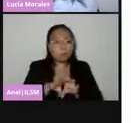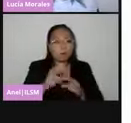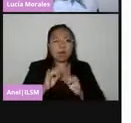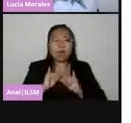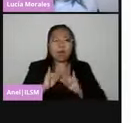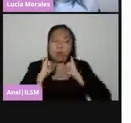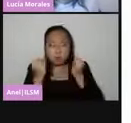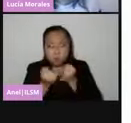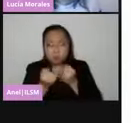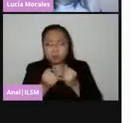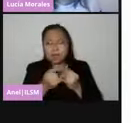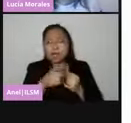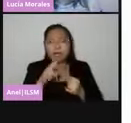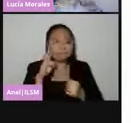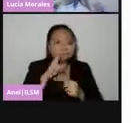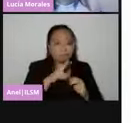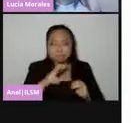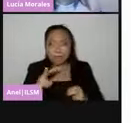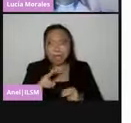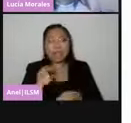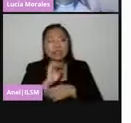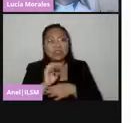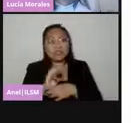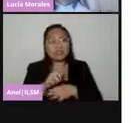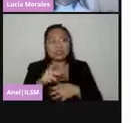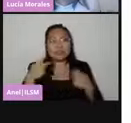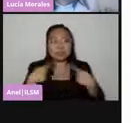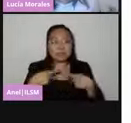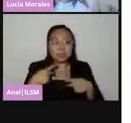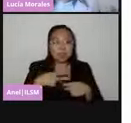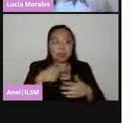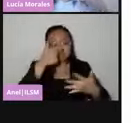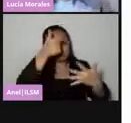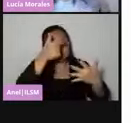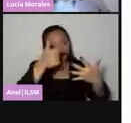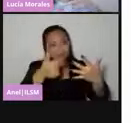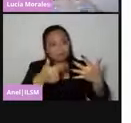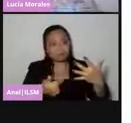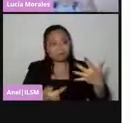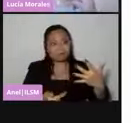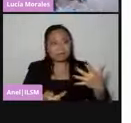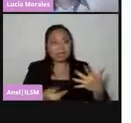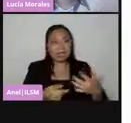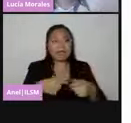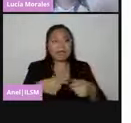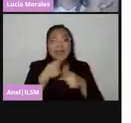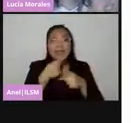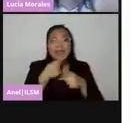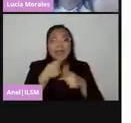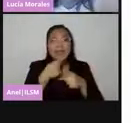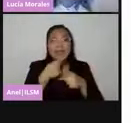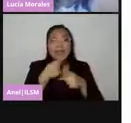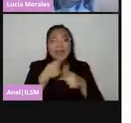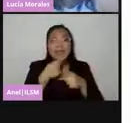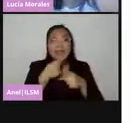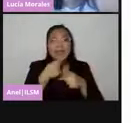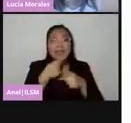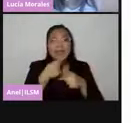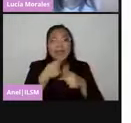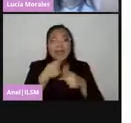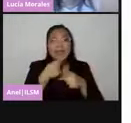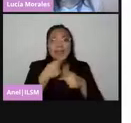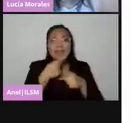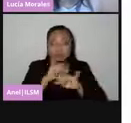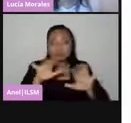distritales ejecutivas del INE van a integrar un listado, el listado de mesas directivas de casilla, y lo van a publicar en los lugares más